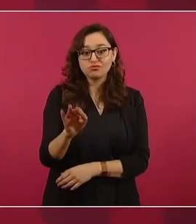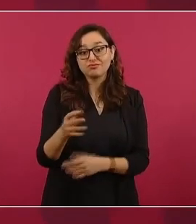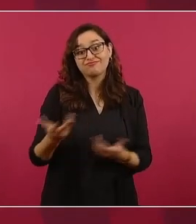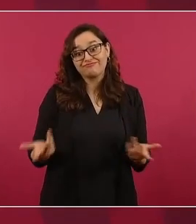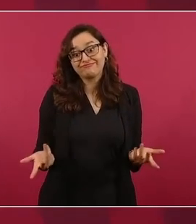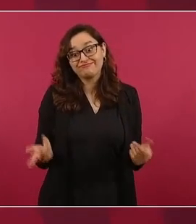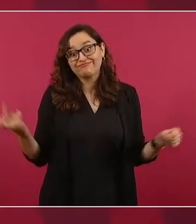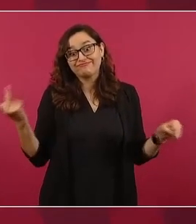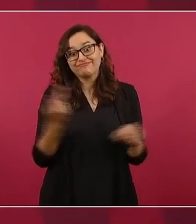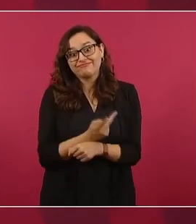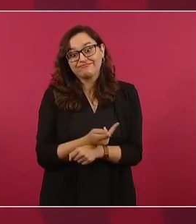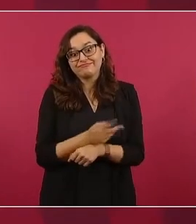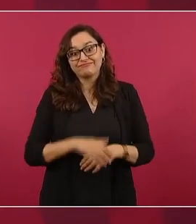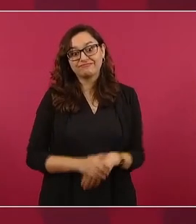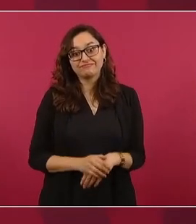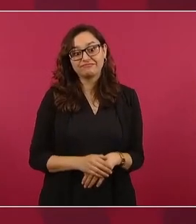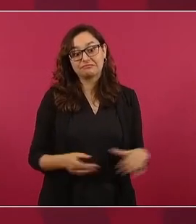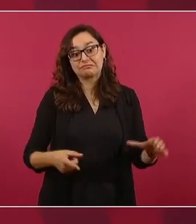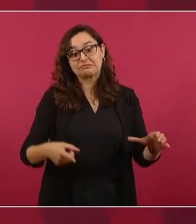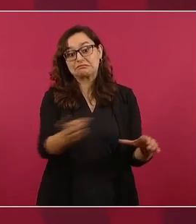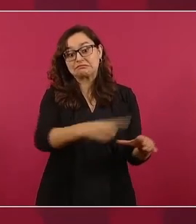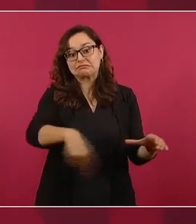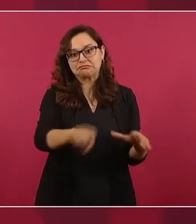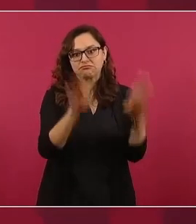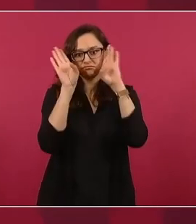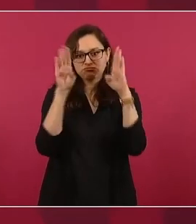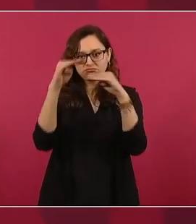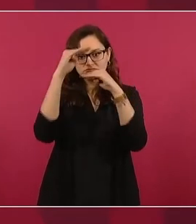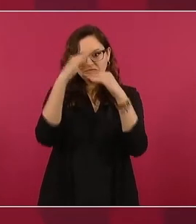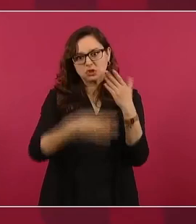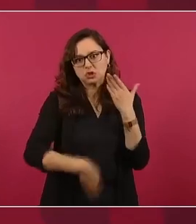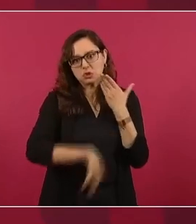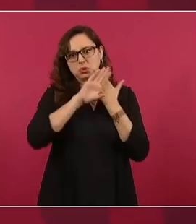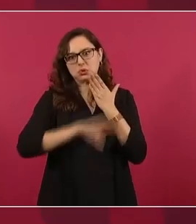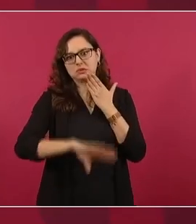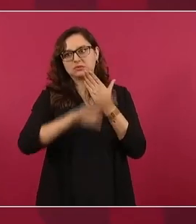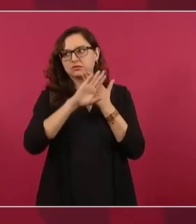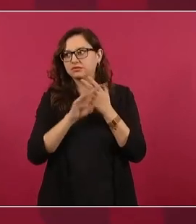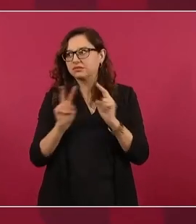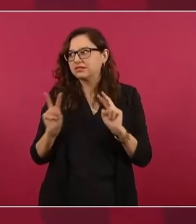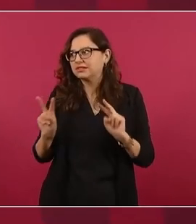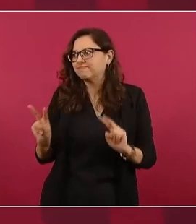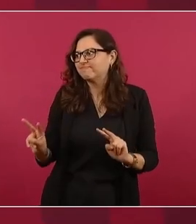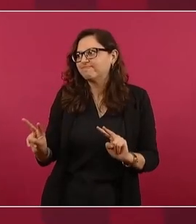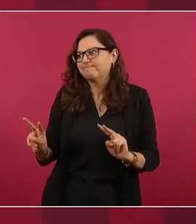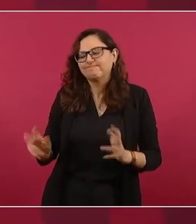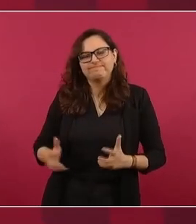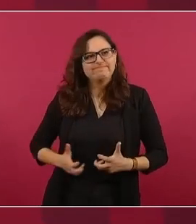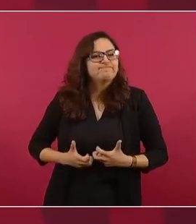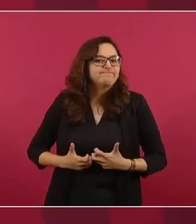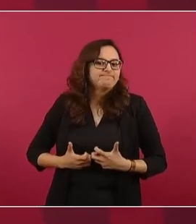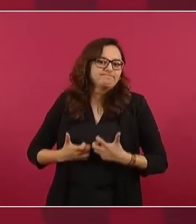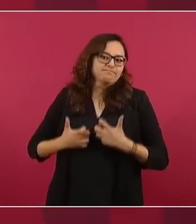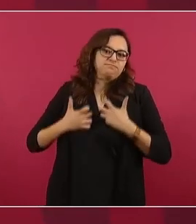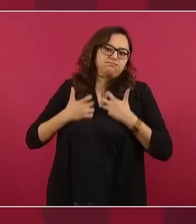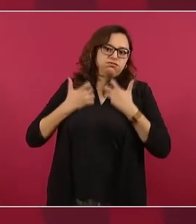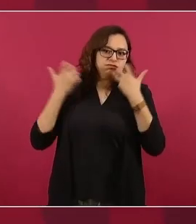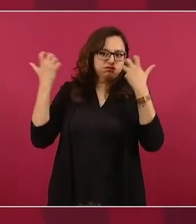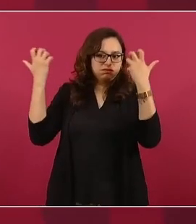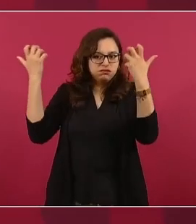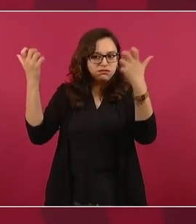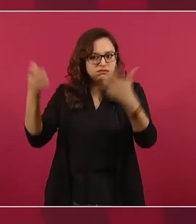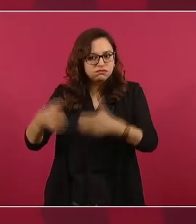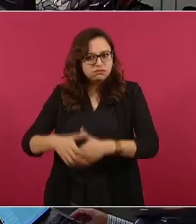enojados a nuestros adversarios.